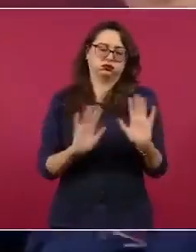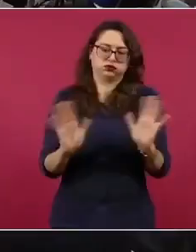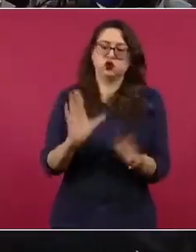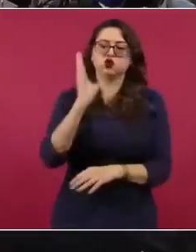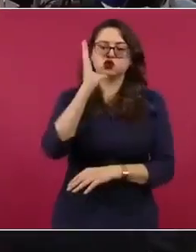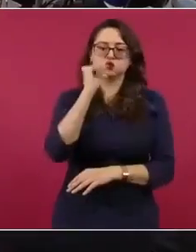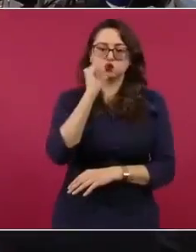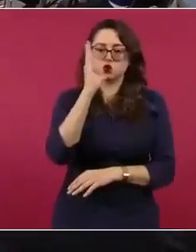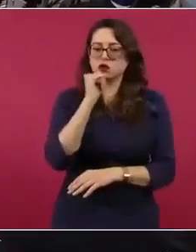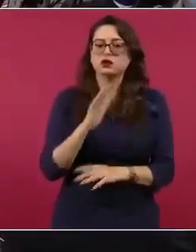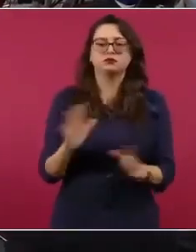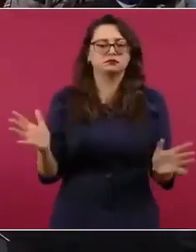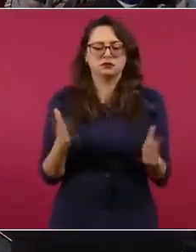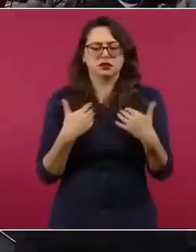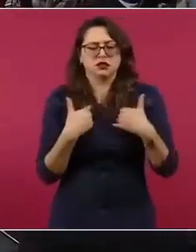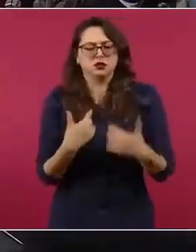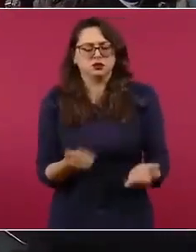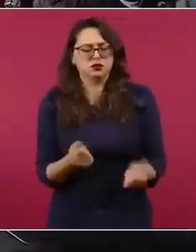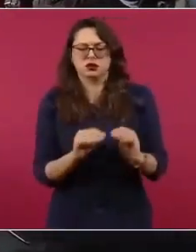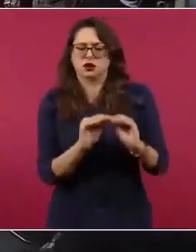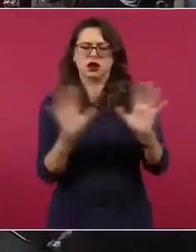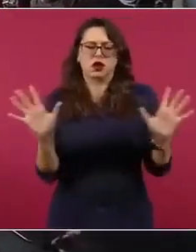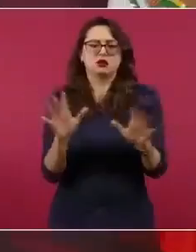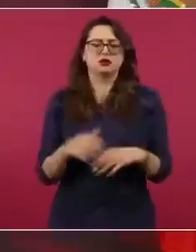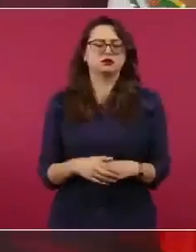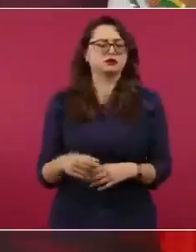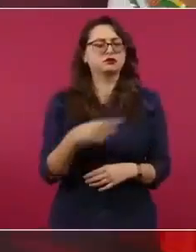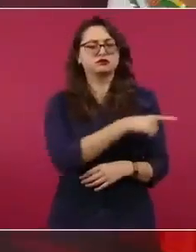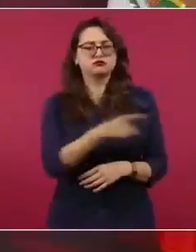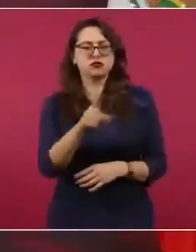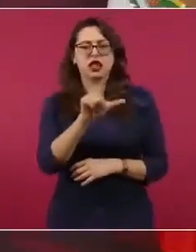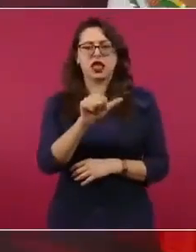aun cuando tengan simpatías. La mayoría, sobre todo las bases,